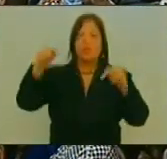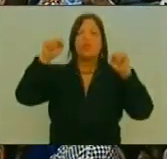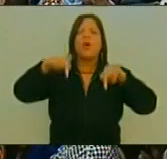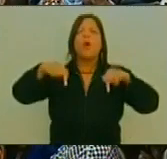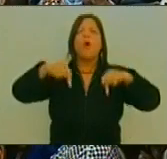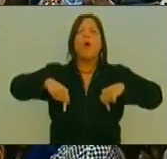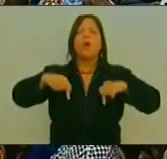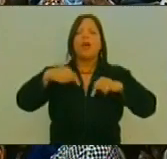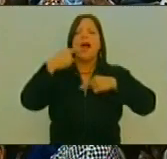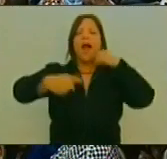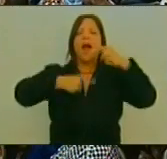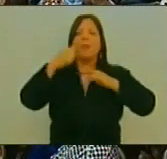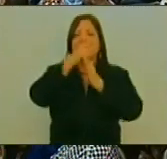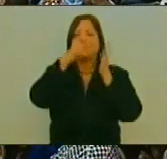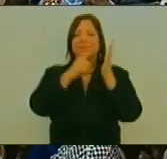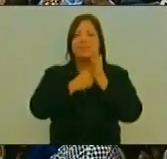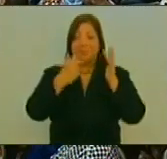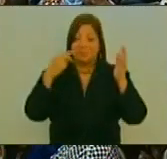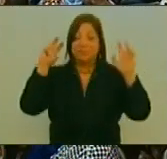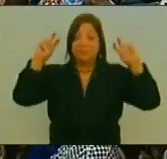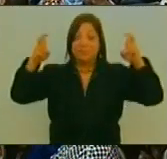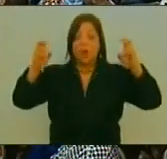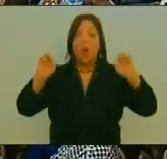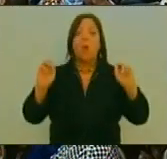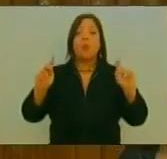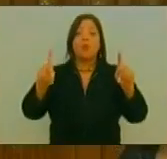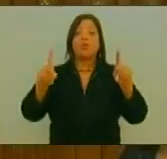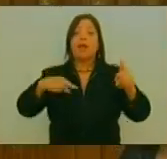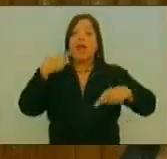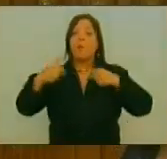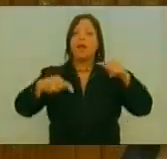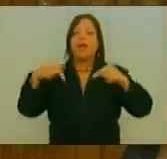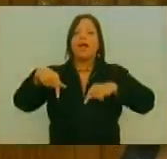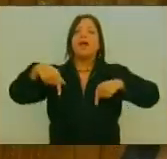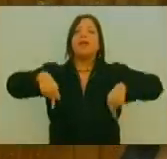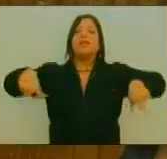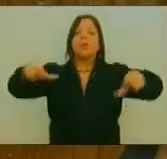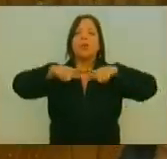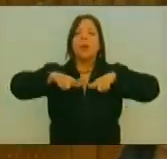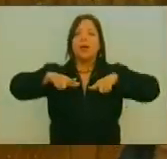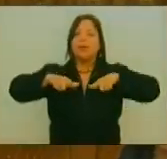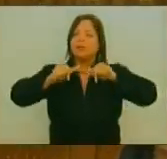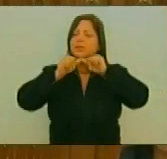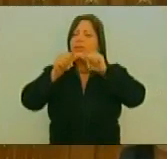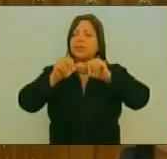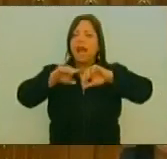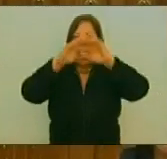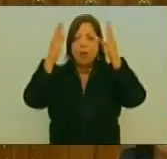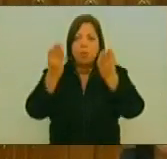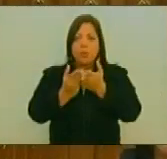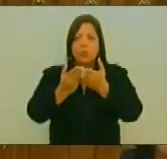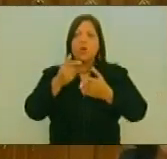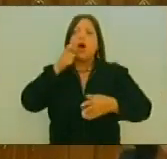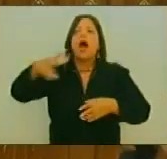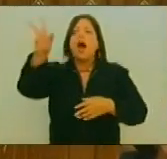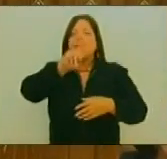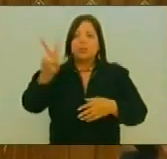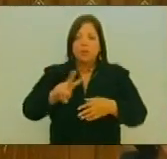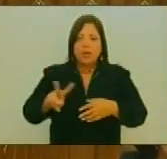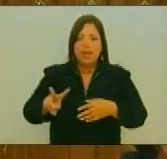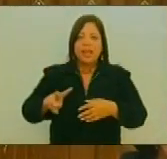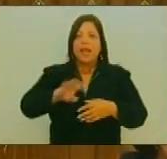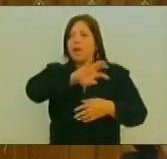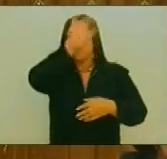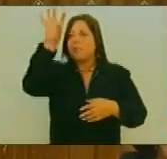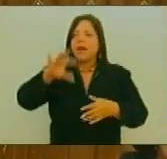Para Que Tengamos Entonces La Oportunidad Desde Esta Tribuna De Seguirle Diciendo A Nuestro Pueblo A Los